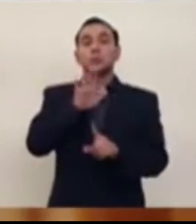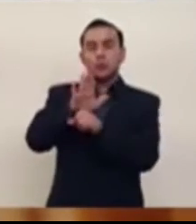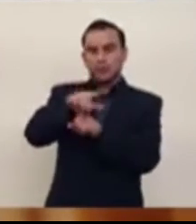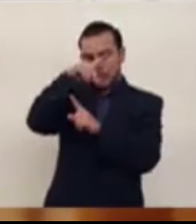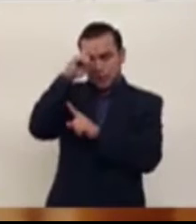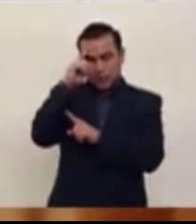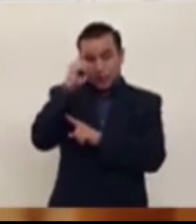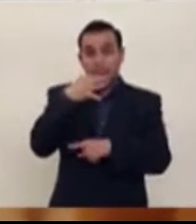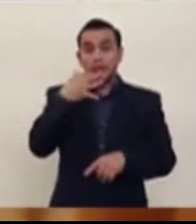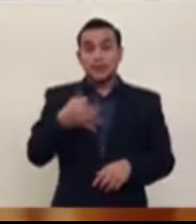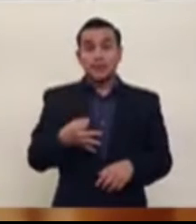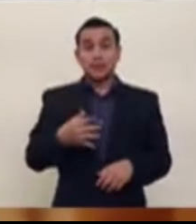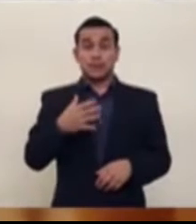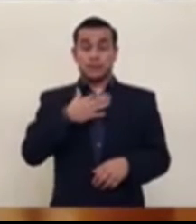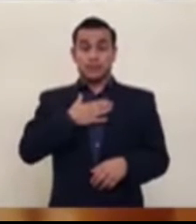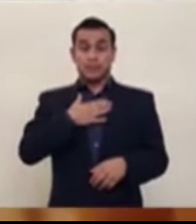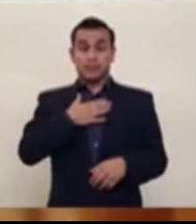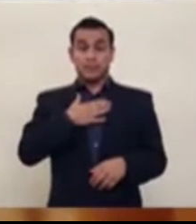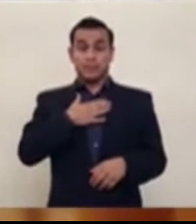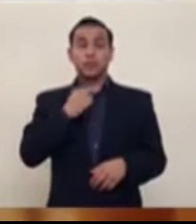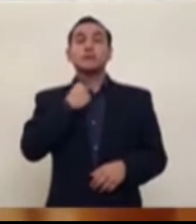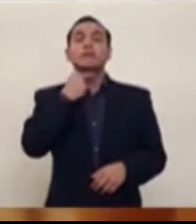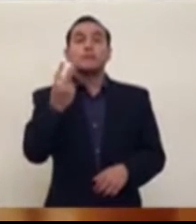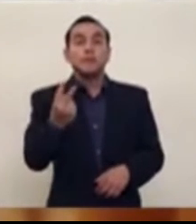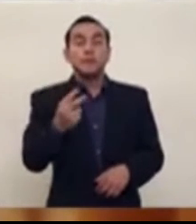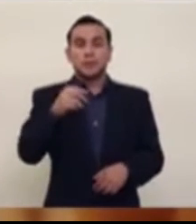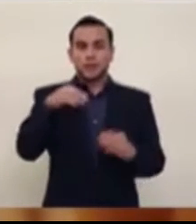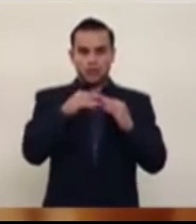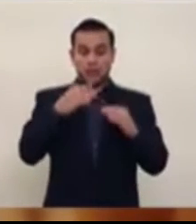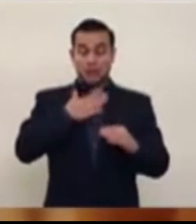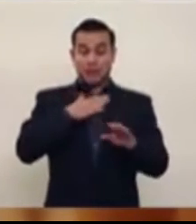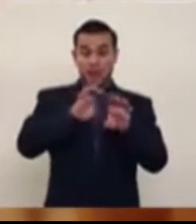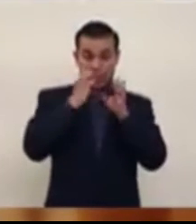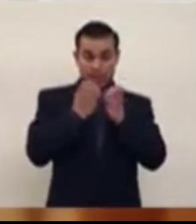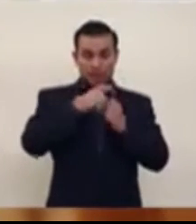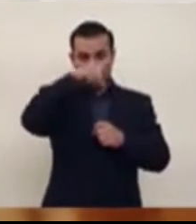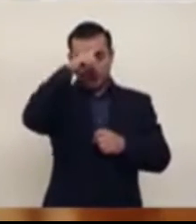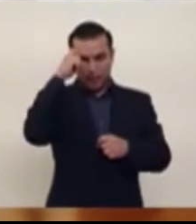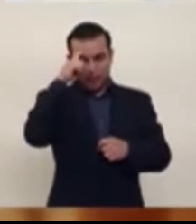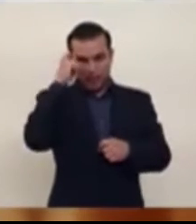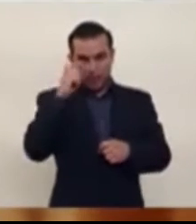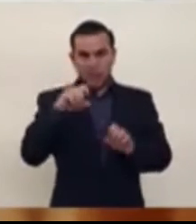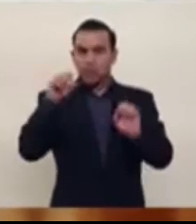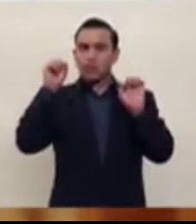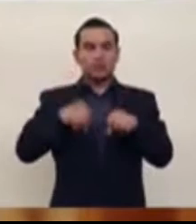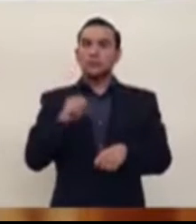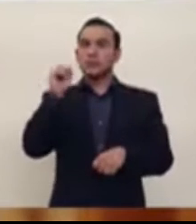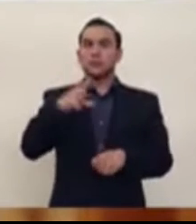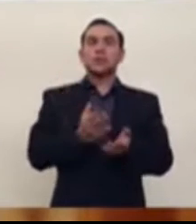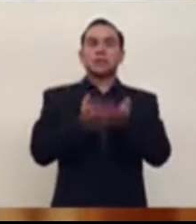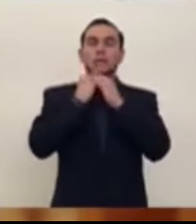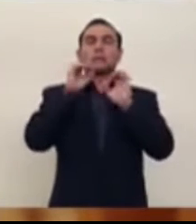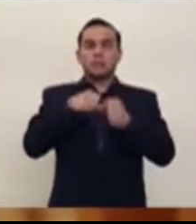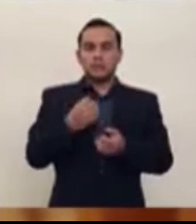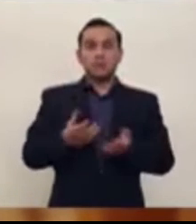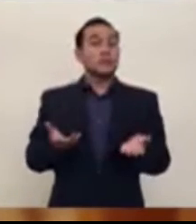que, yo no, de mi boca y de mis funcionarios de ahora en adelante, no van a volver a escuchar de que el agua se puede tomar, ya que